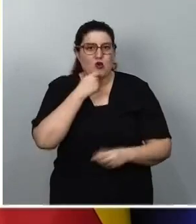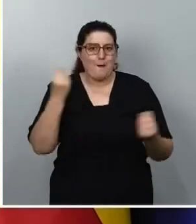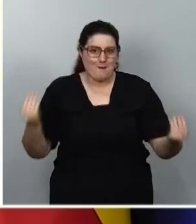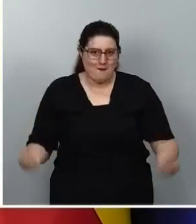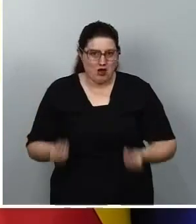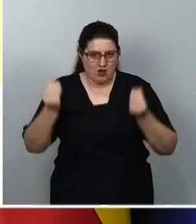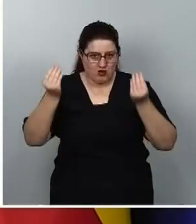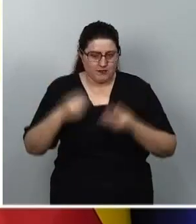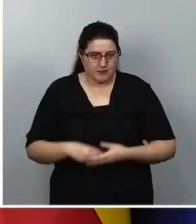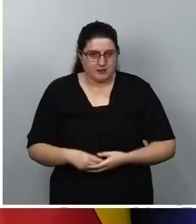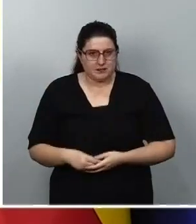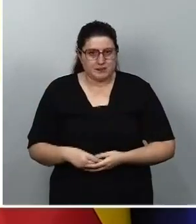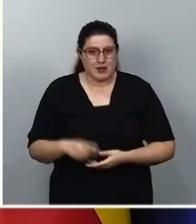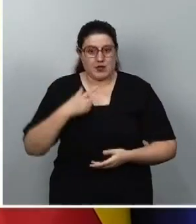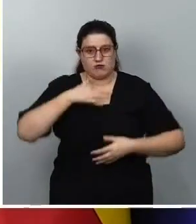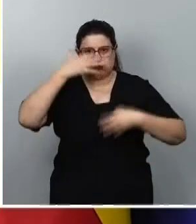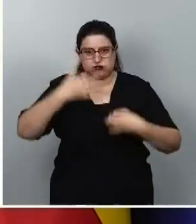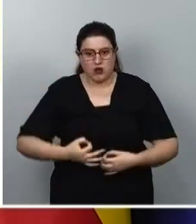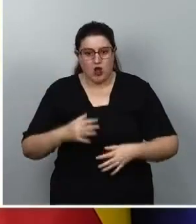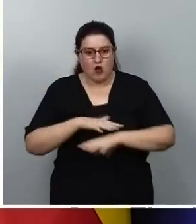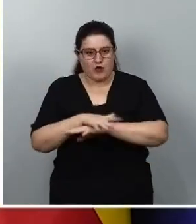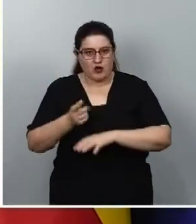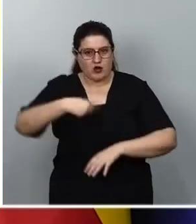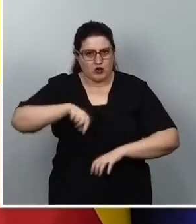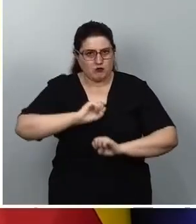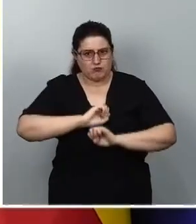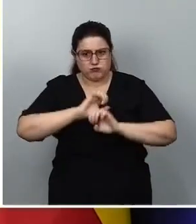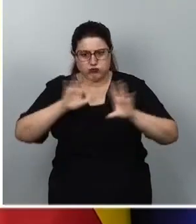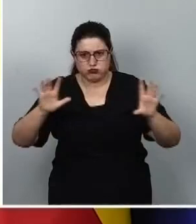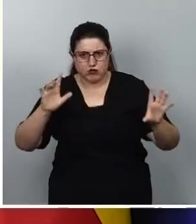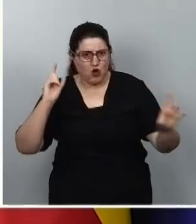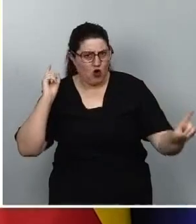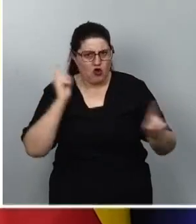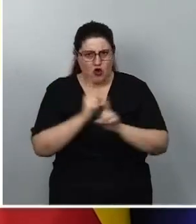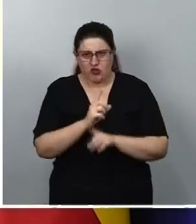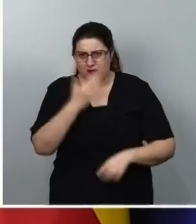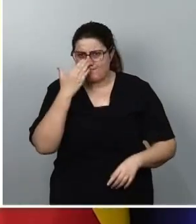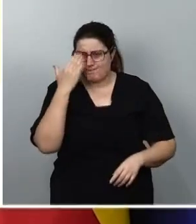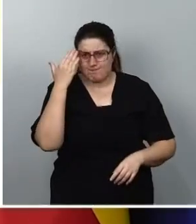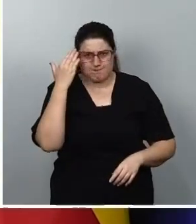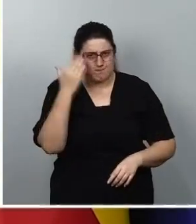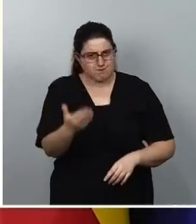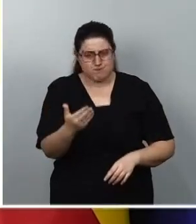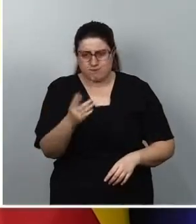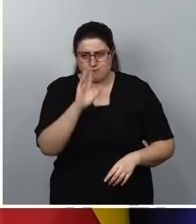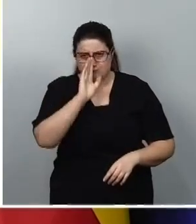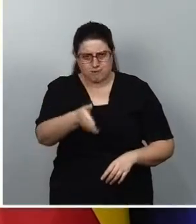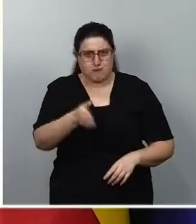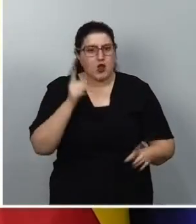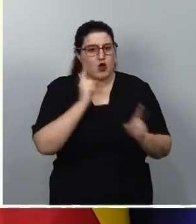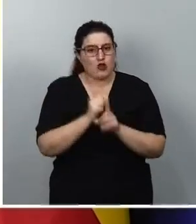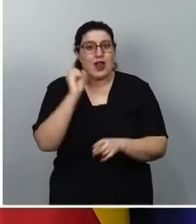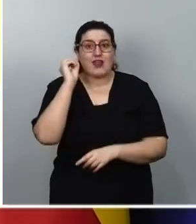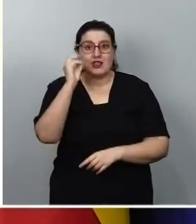Quiero asegurarles que desde el Gobierno vamos a ser absolutamente contundentes, rotundos, frente a los discursos de odio.